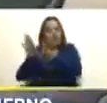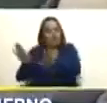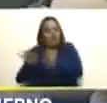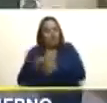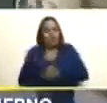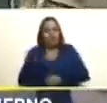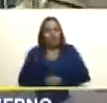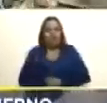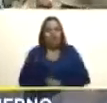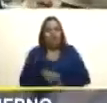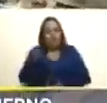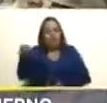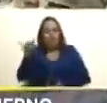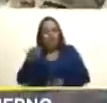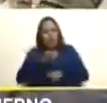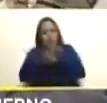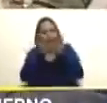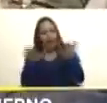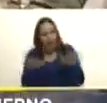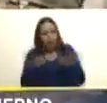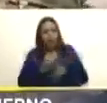estás muy objetivo últimamente